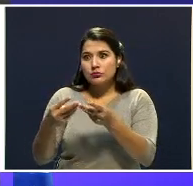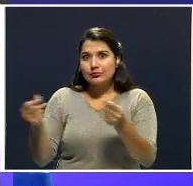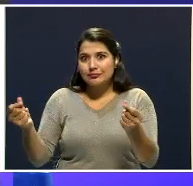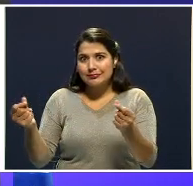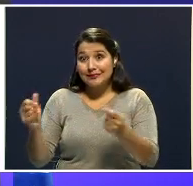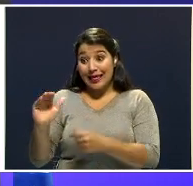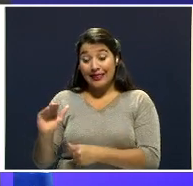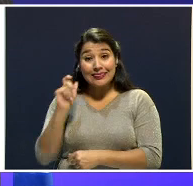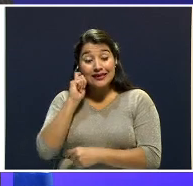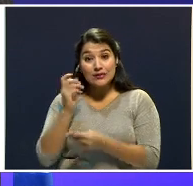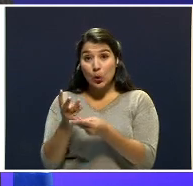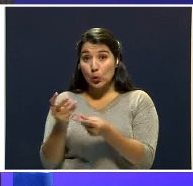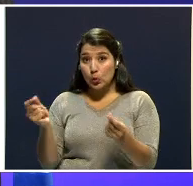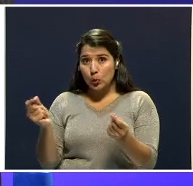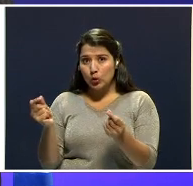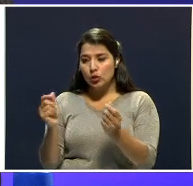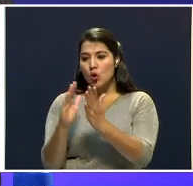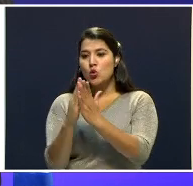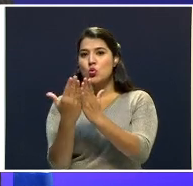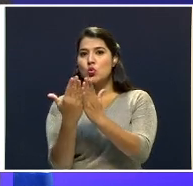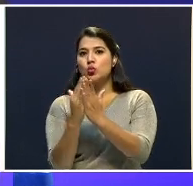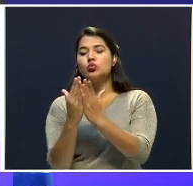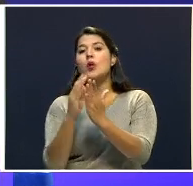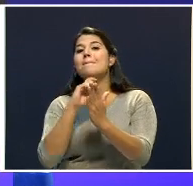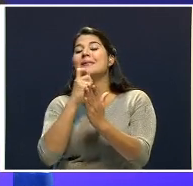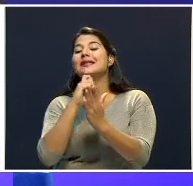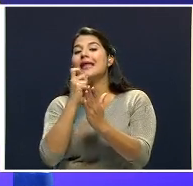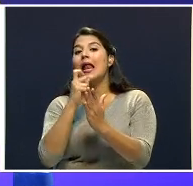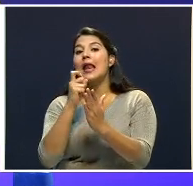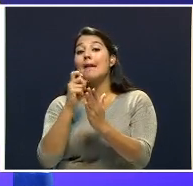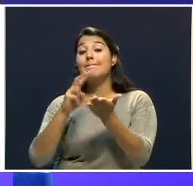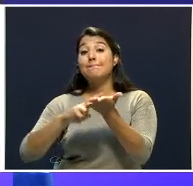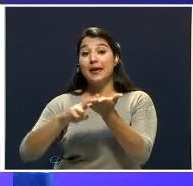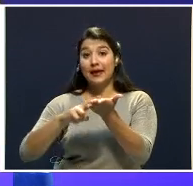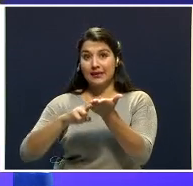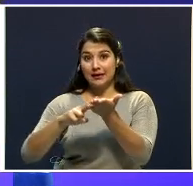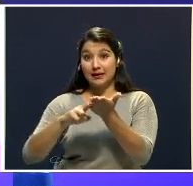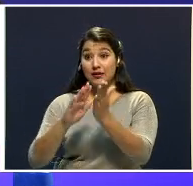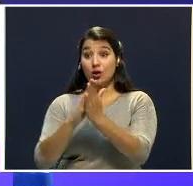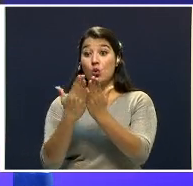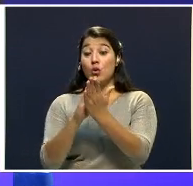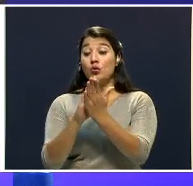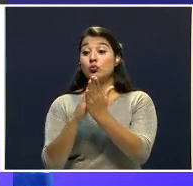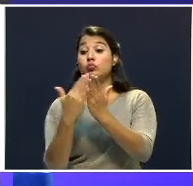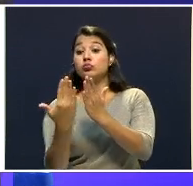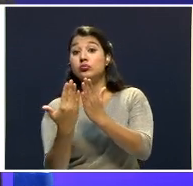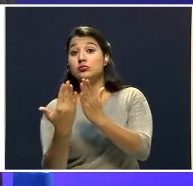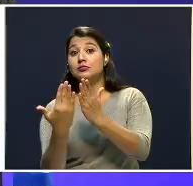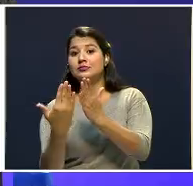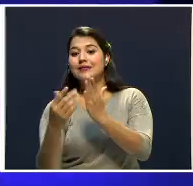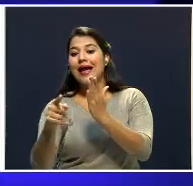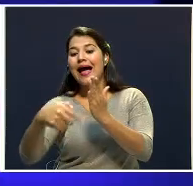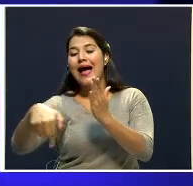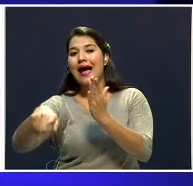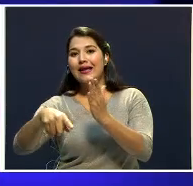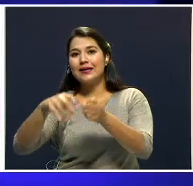es un portón que da a una plantación de palmito de pejibache.